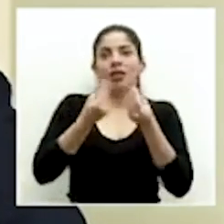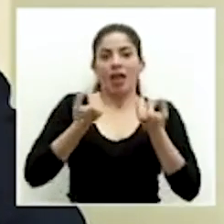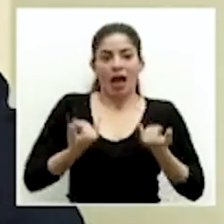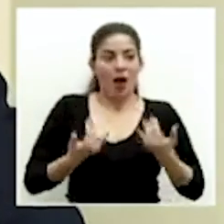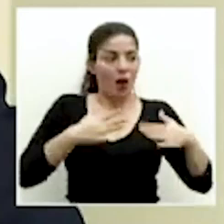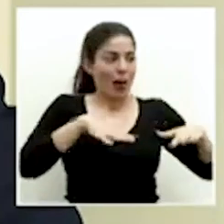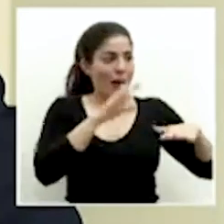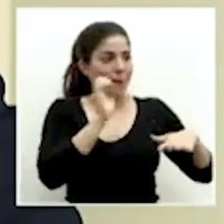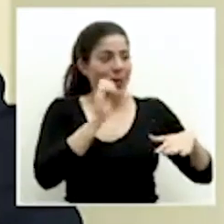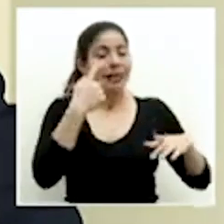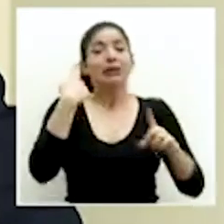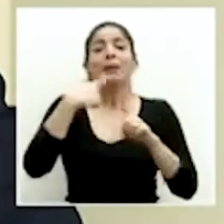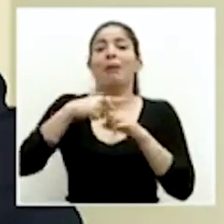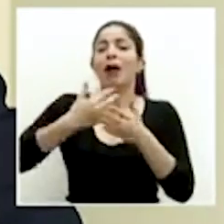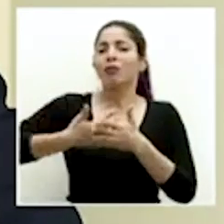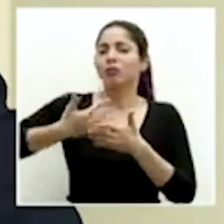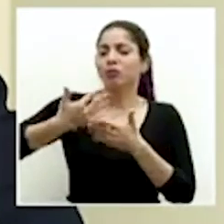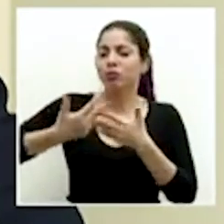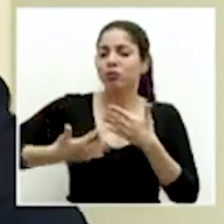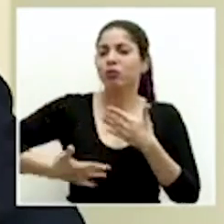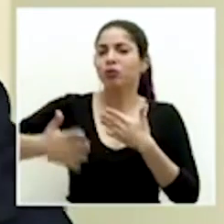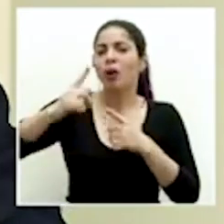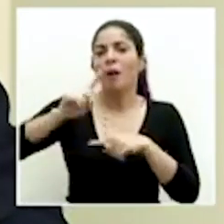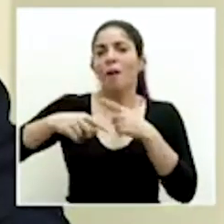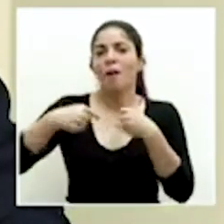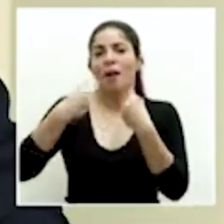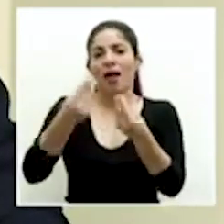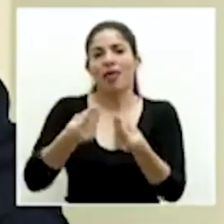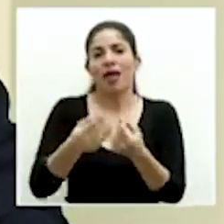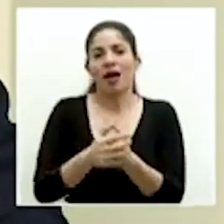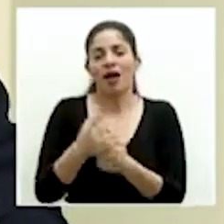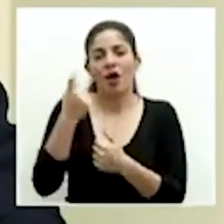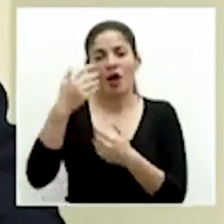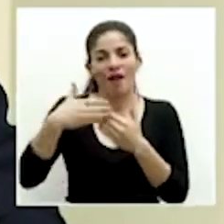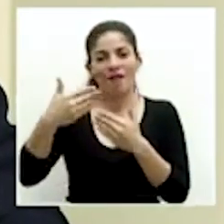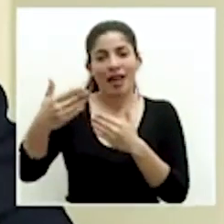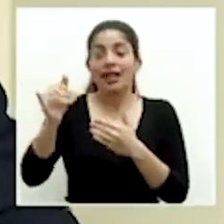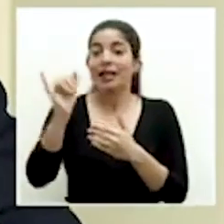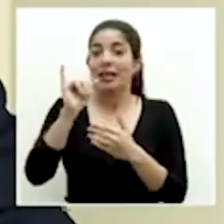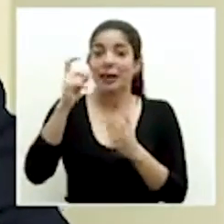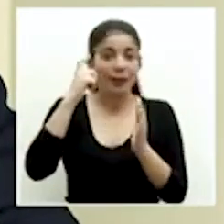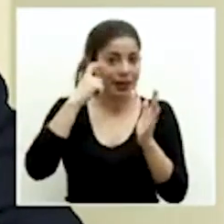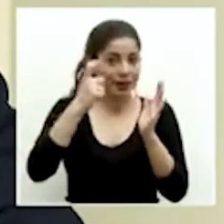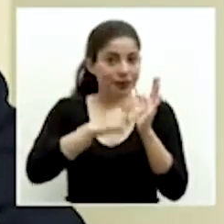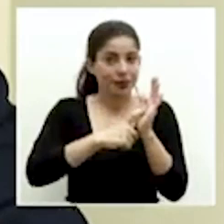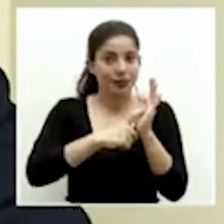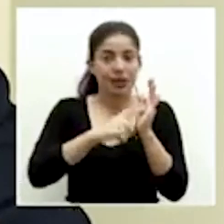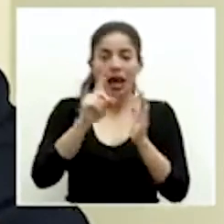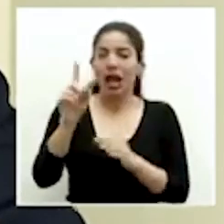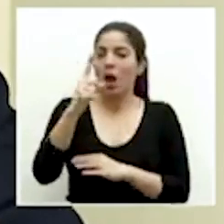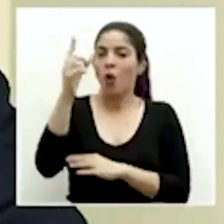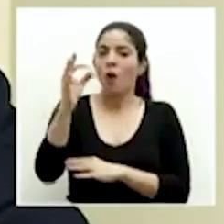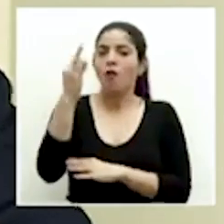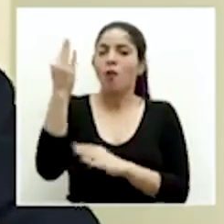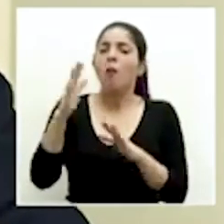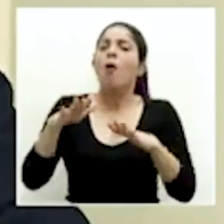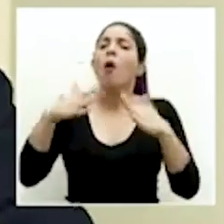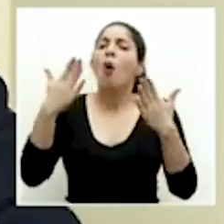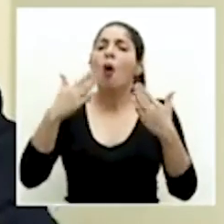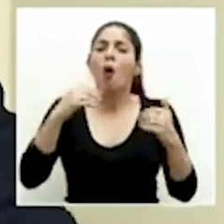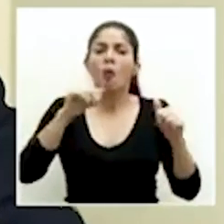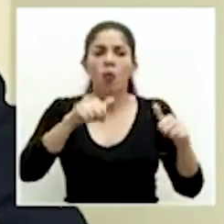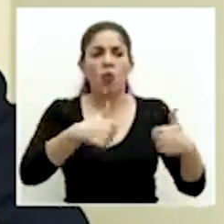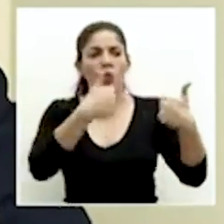la emergencia y por todo lo que va a aportar en lo que falta y resaltar la única forma de salir ante este